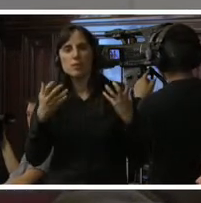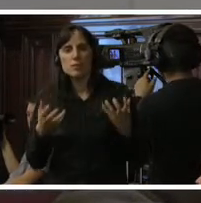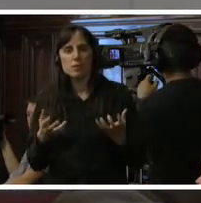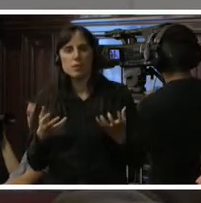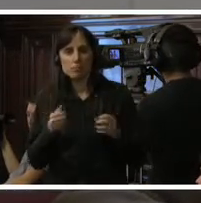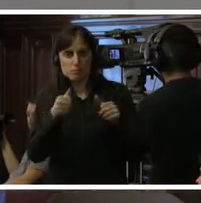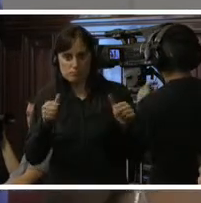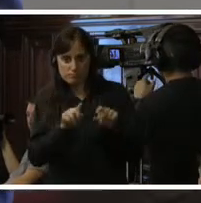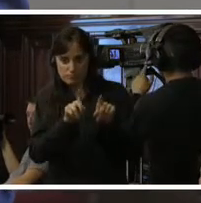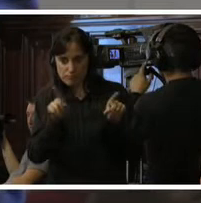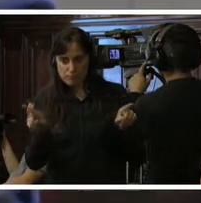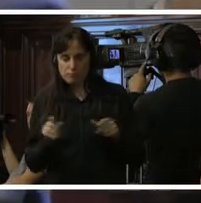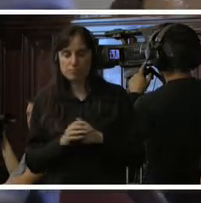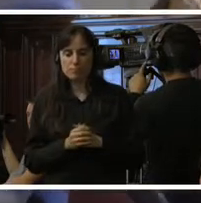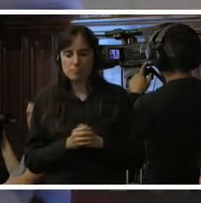hacerles